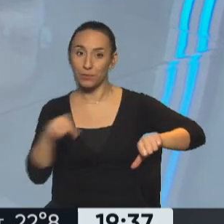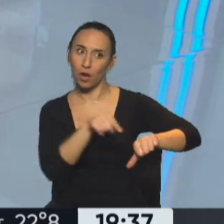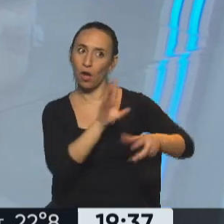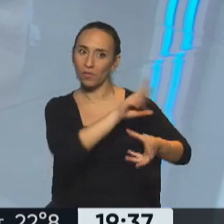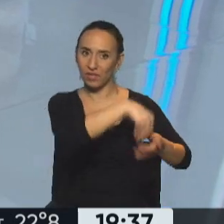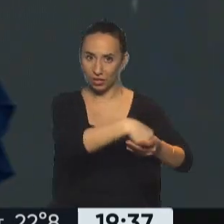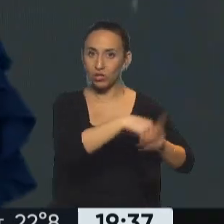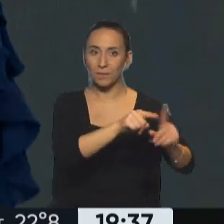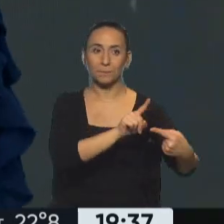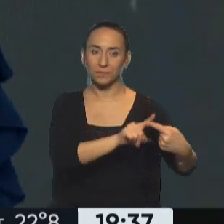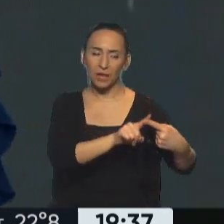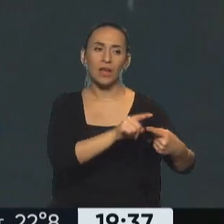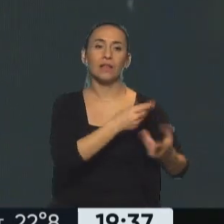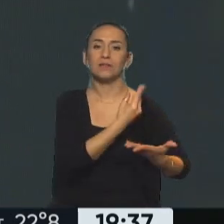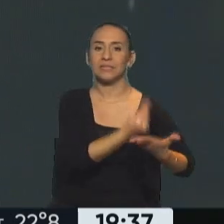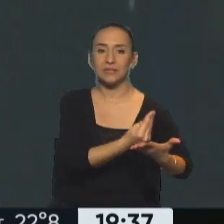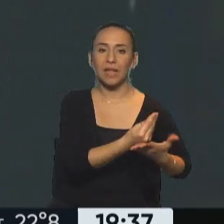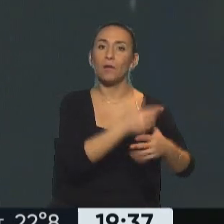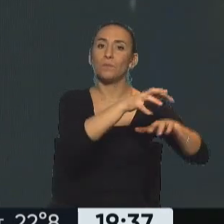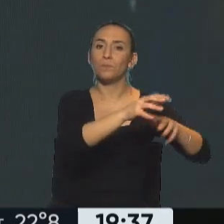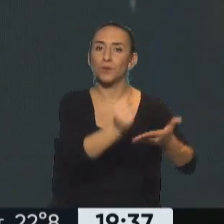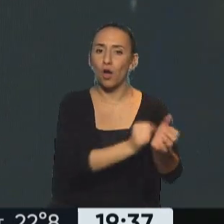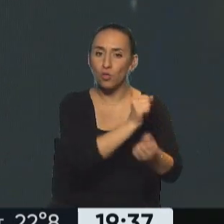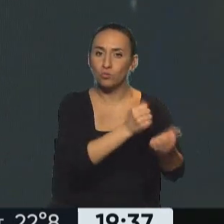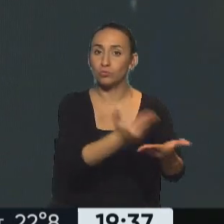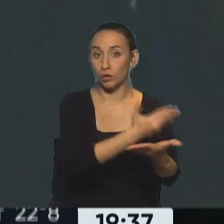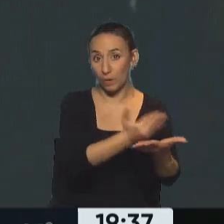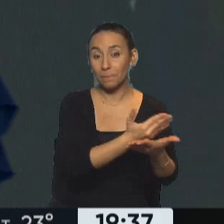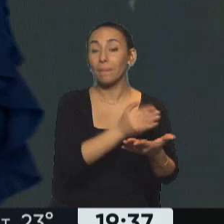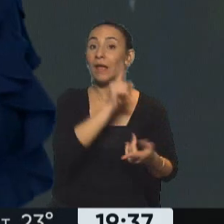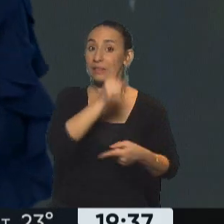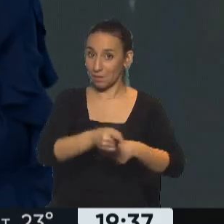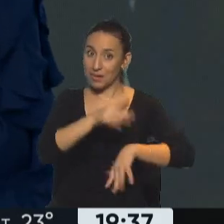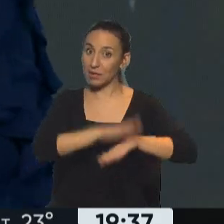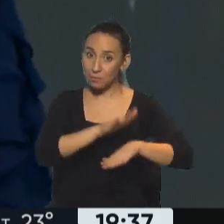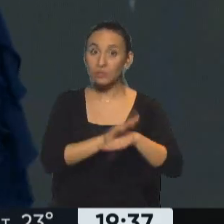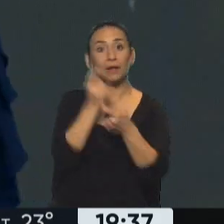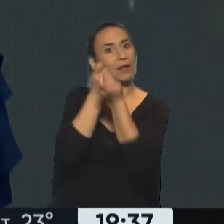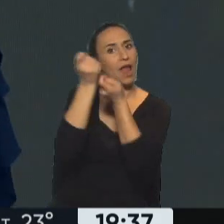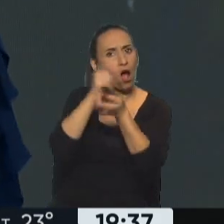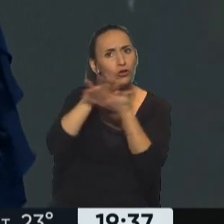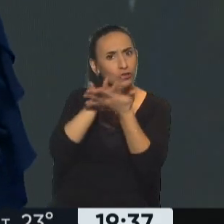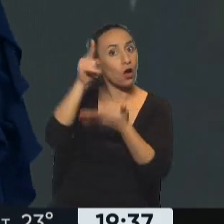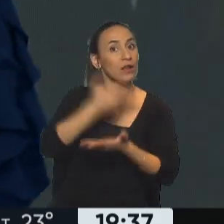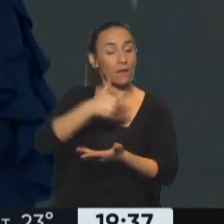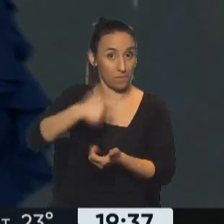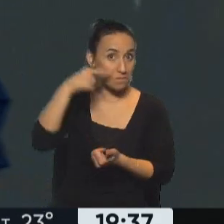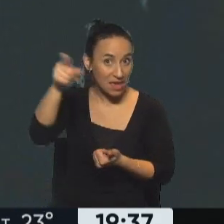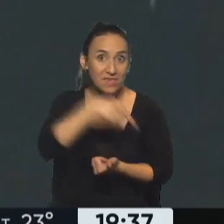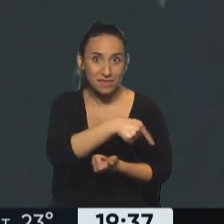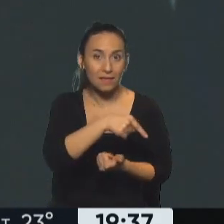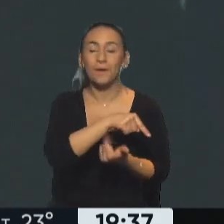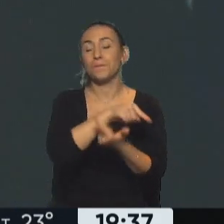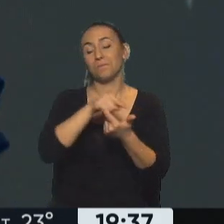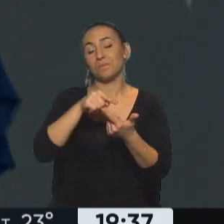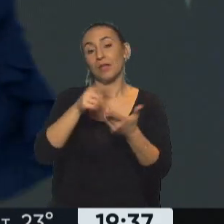la producción ha estado, justamente, ha sido parte en ese momento de las negociaciones con el Fondo Monetario, se ha sentado. Y la baña hoy en el